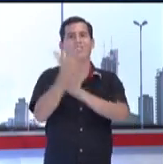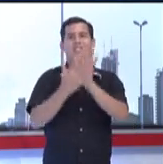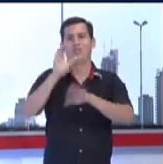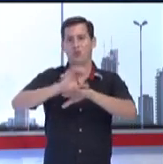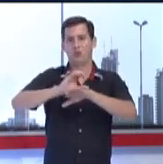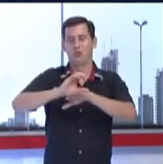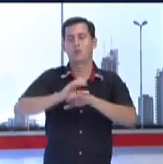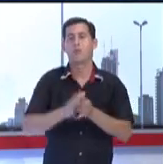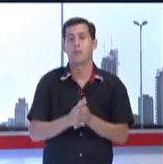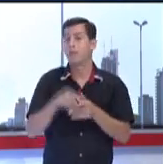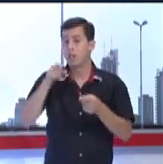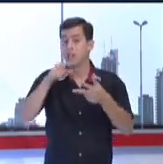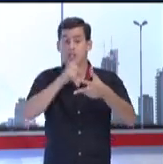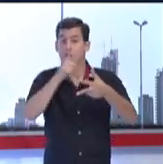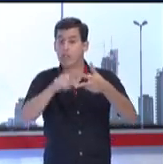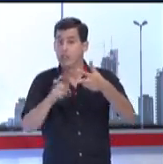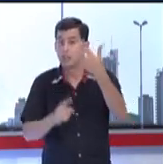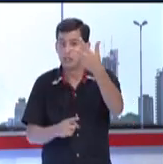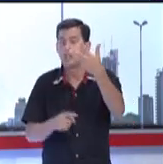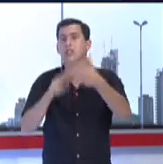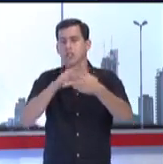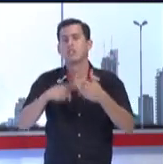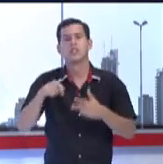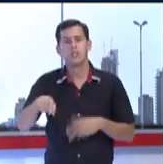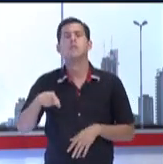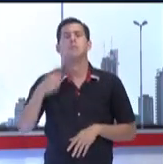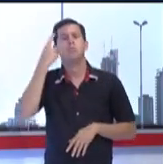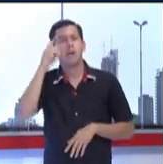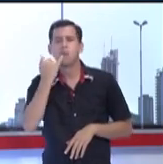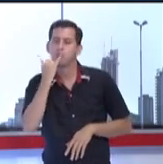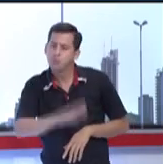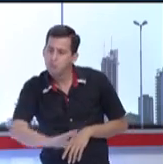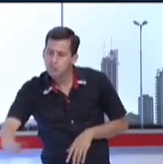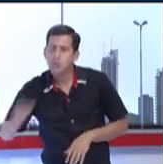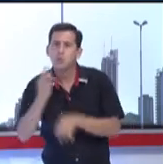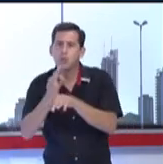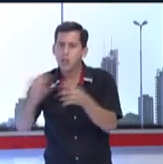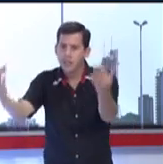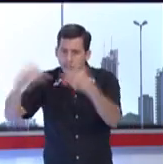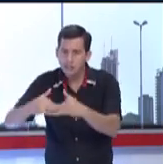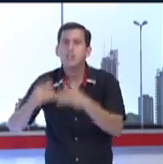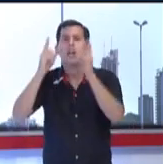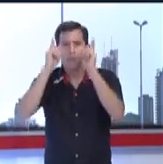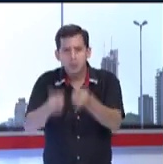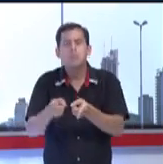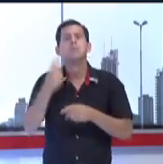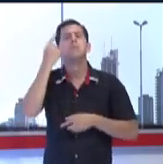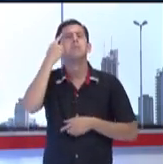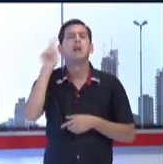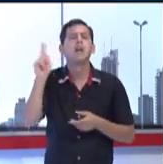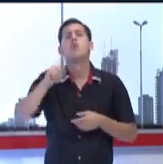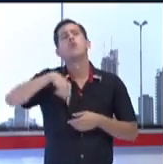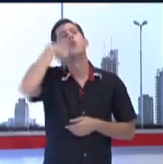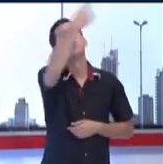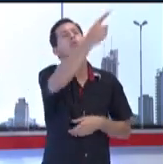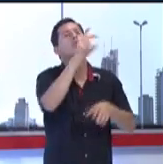Todos estos servicios son tanto para los niños de la escuela como también para niños de